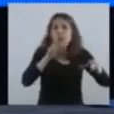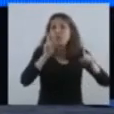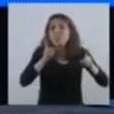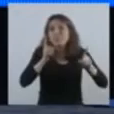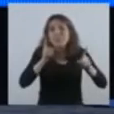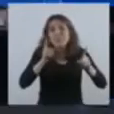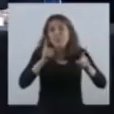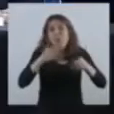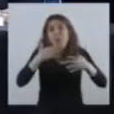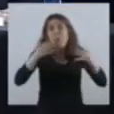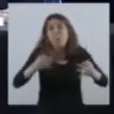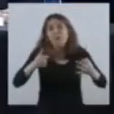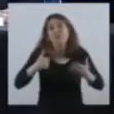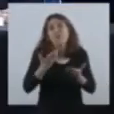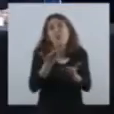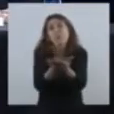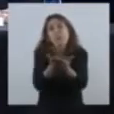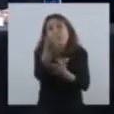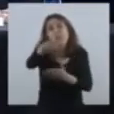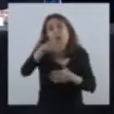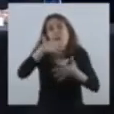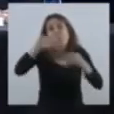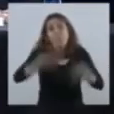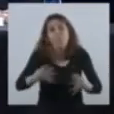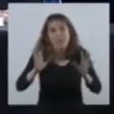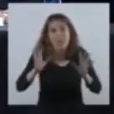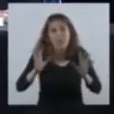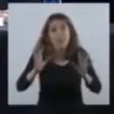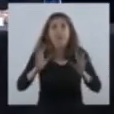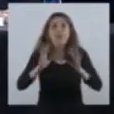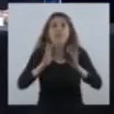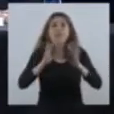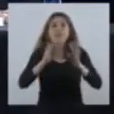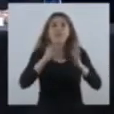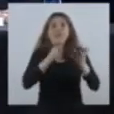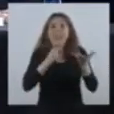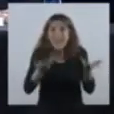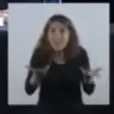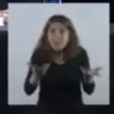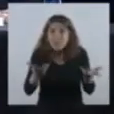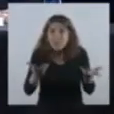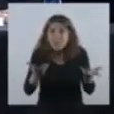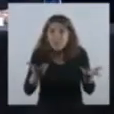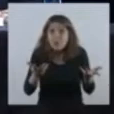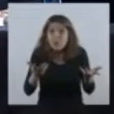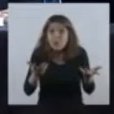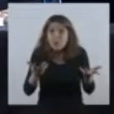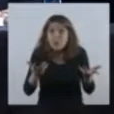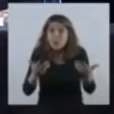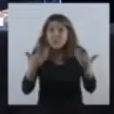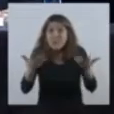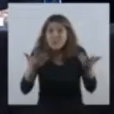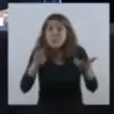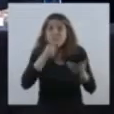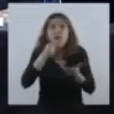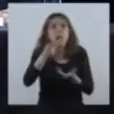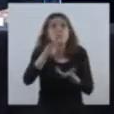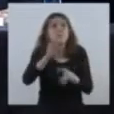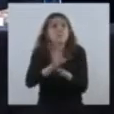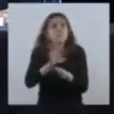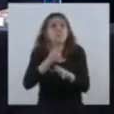pidiendo que hagamos. que lejos está de querer quitarle derechos,